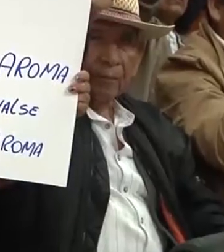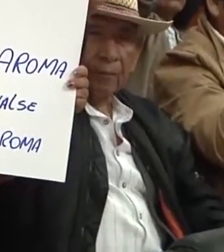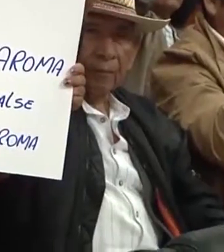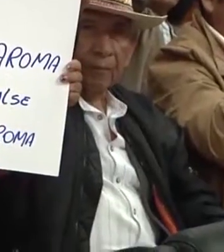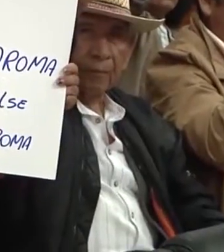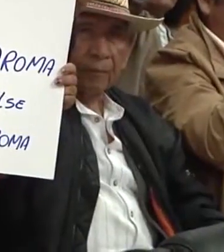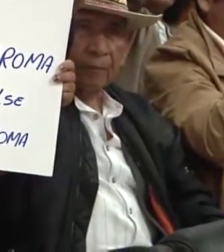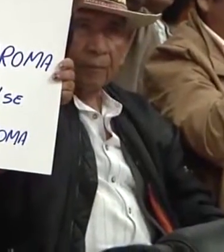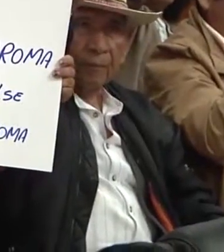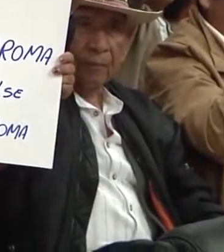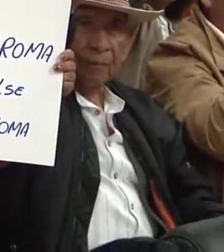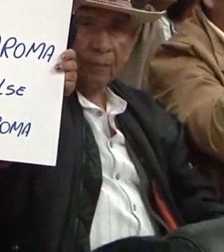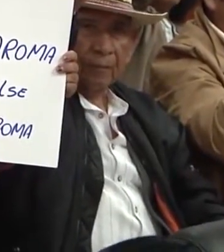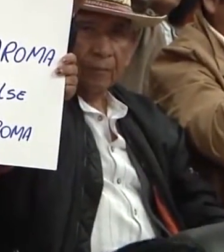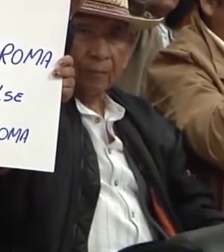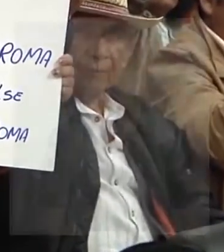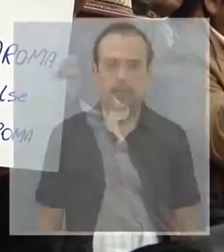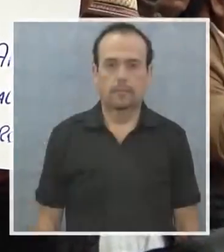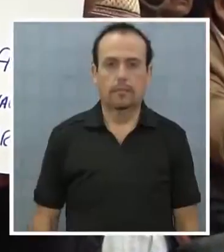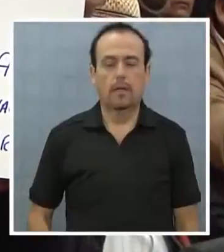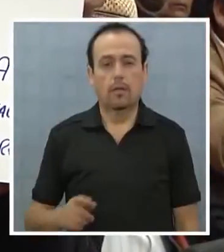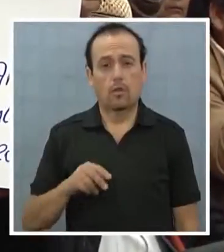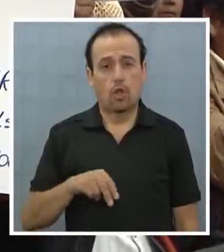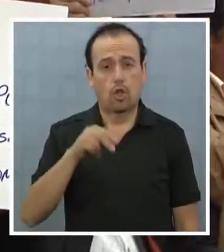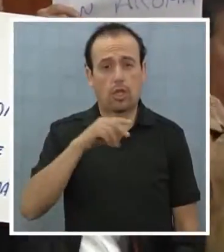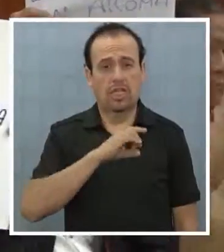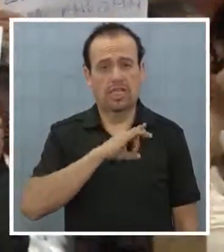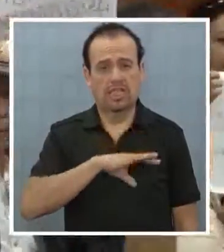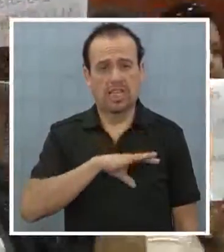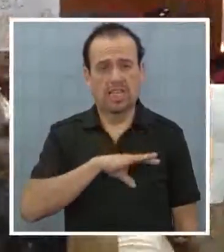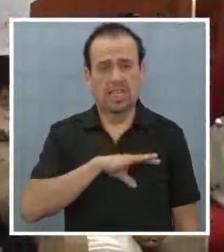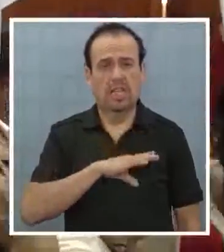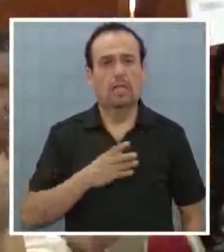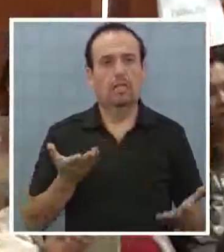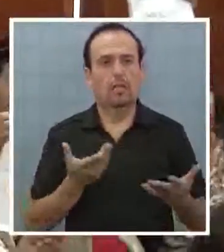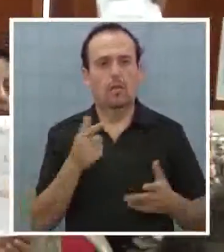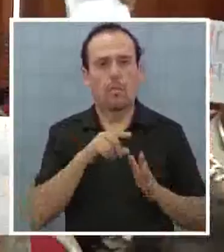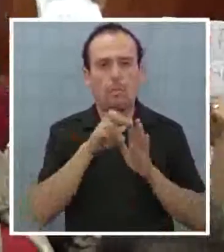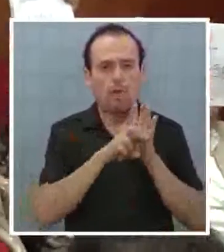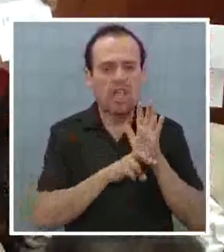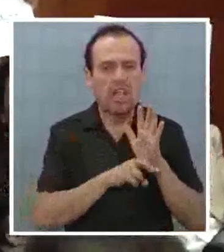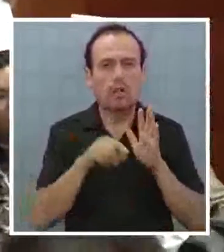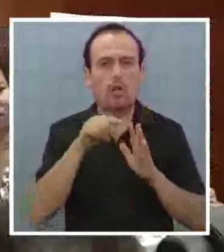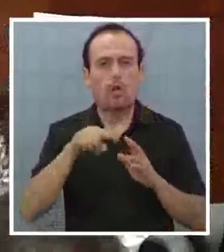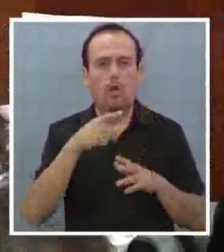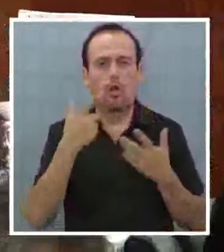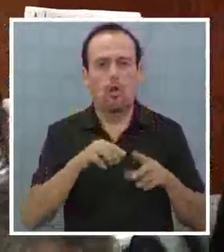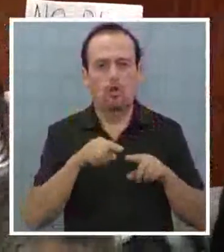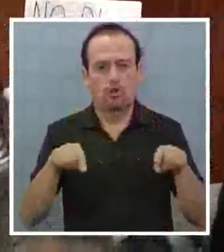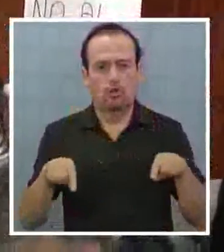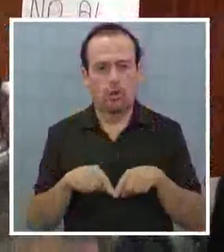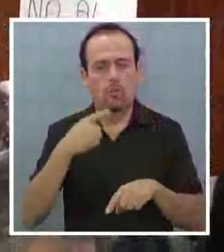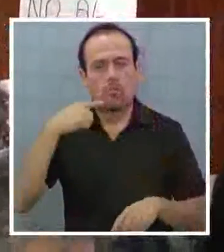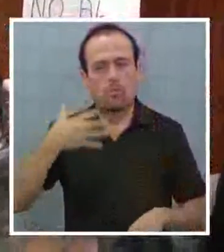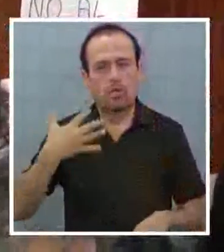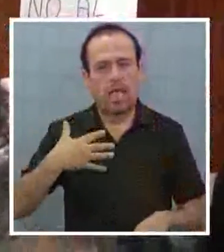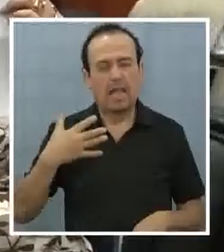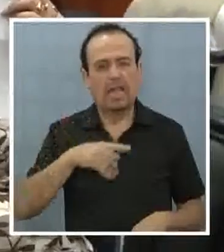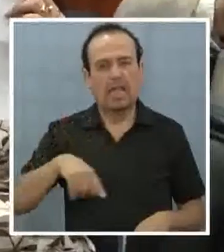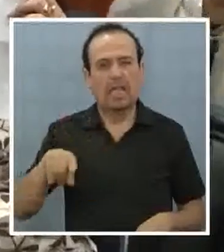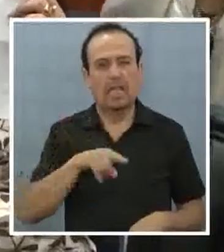...a lo que es el pulmón verde del norte de Chile. Y fíjese a que hay un proyecto verde donde hay que instalarse para la zona que es muy importante.